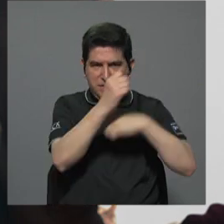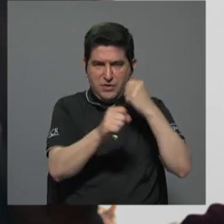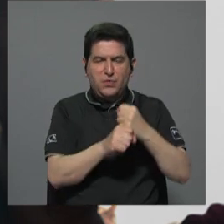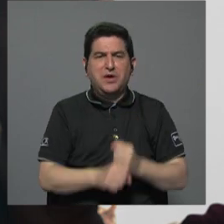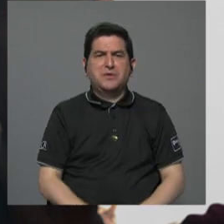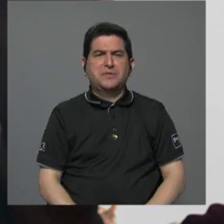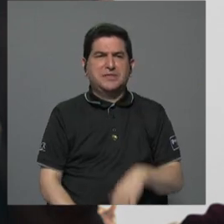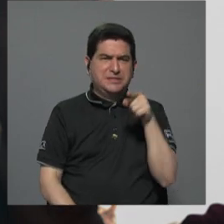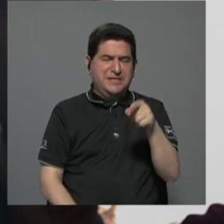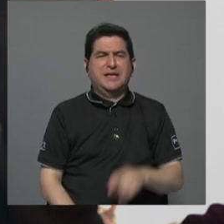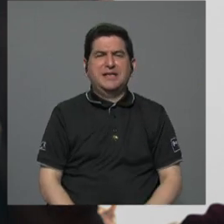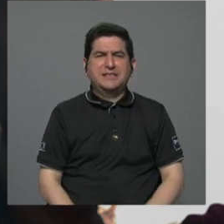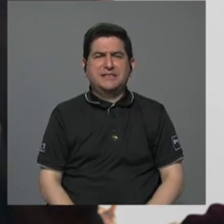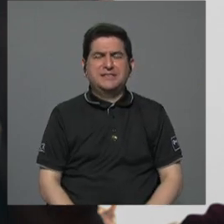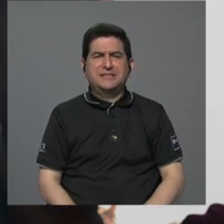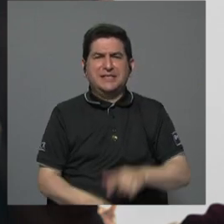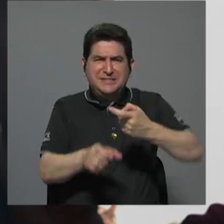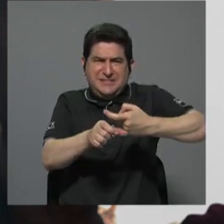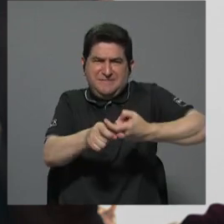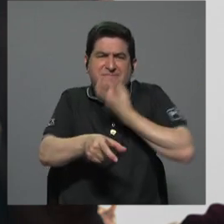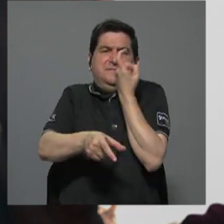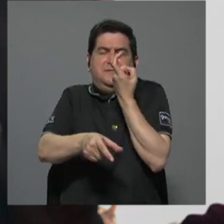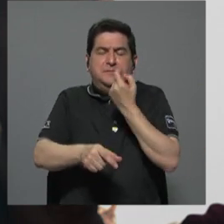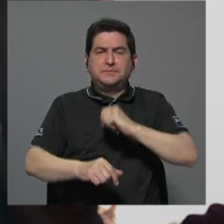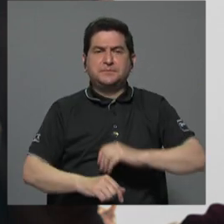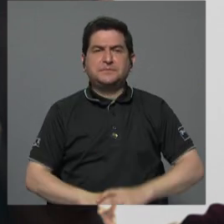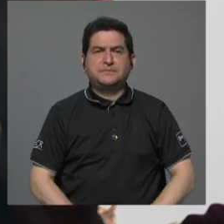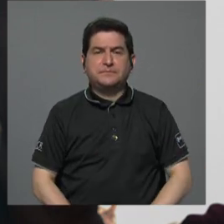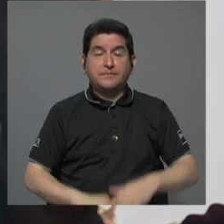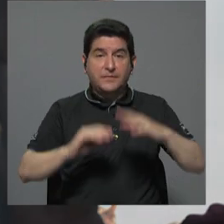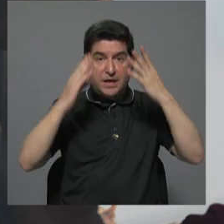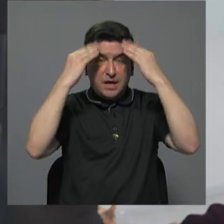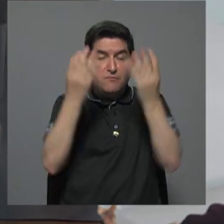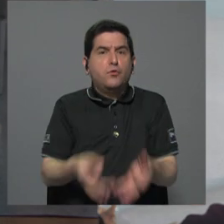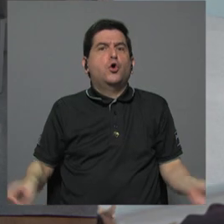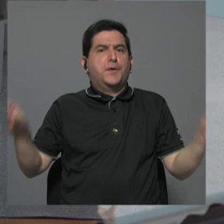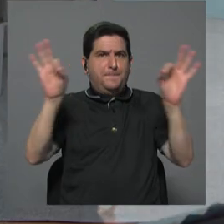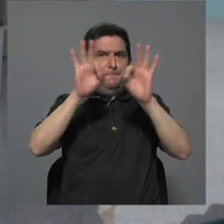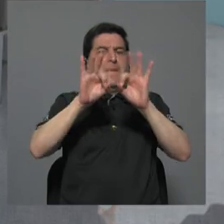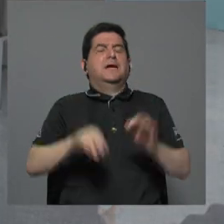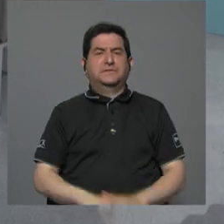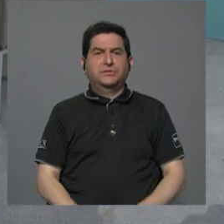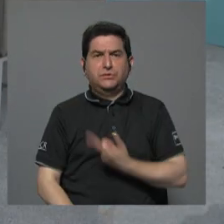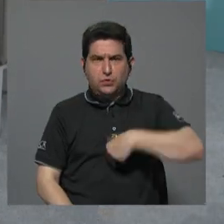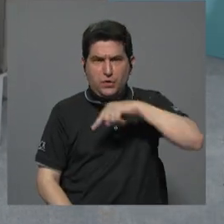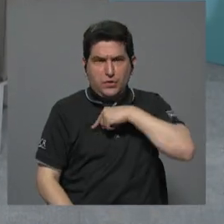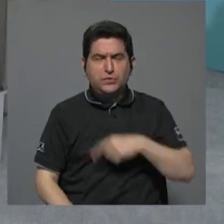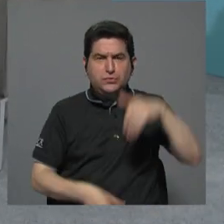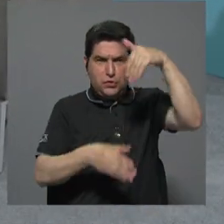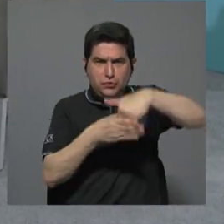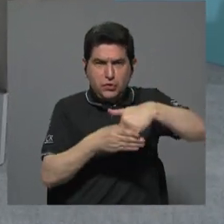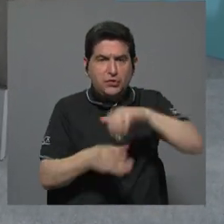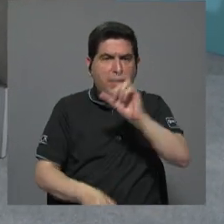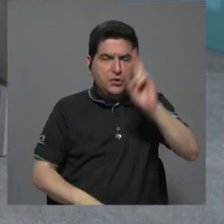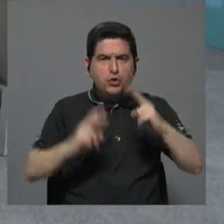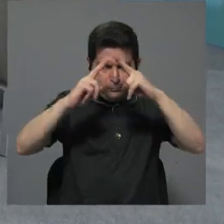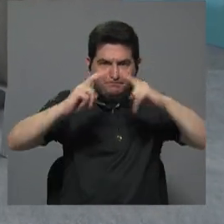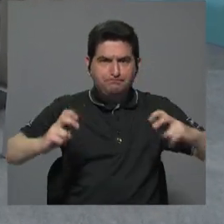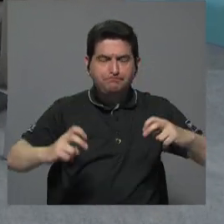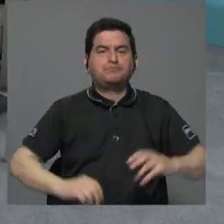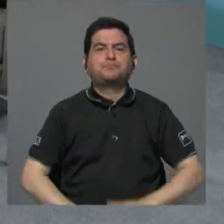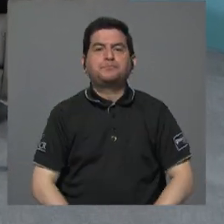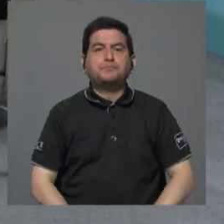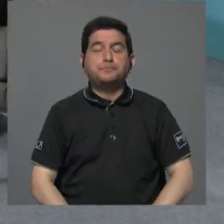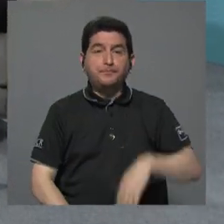sometidas a la mutilación genital femenina. Datos muy importantes y por supuesto vamos a entrar dentro del marco de Costa Rica. Sí,